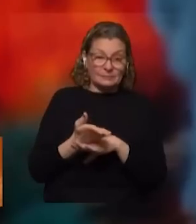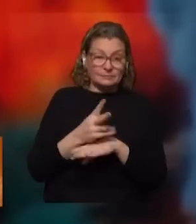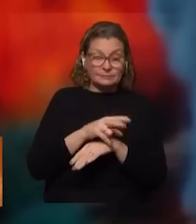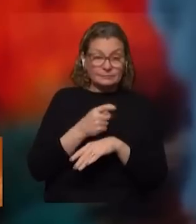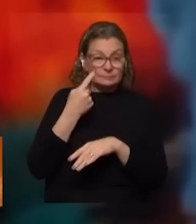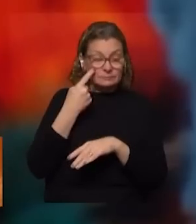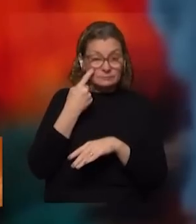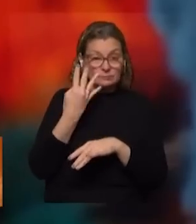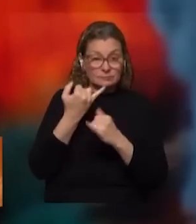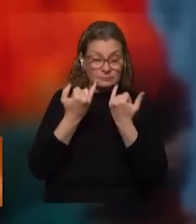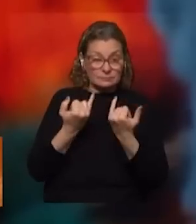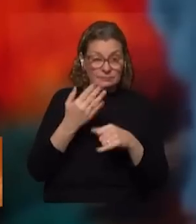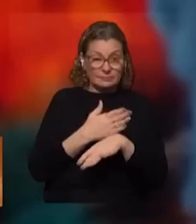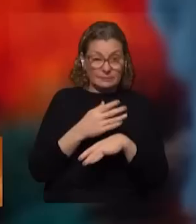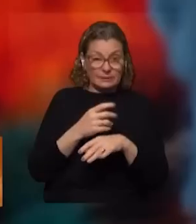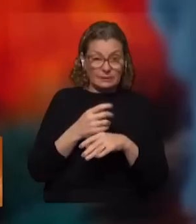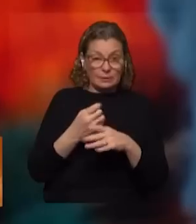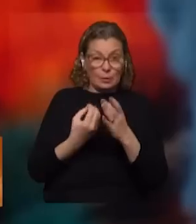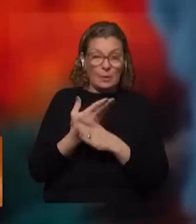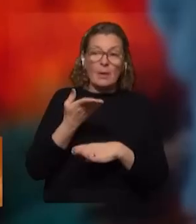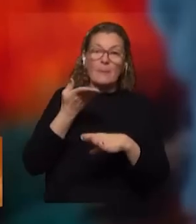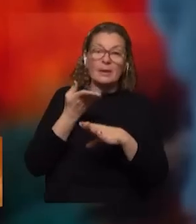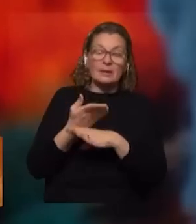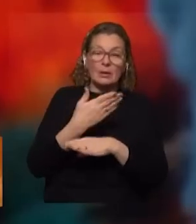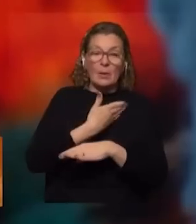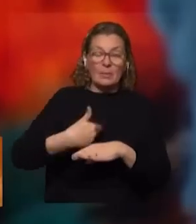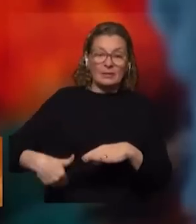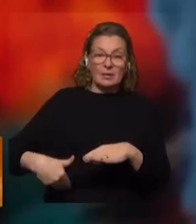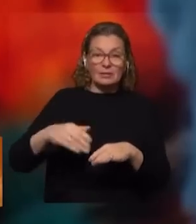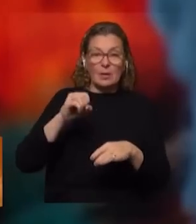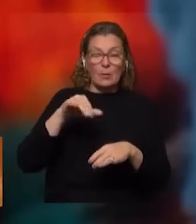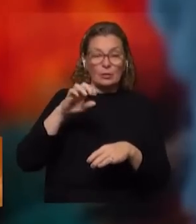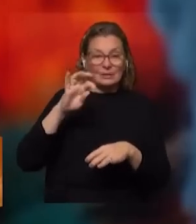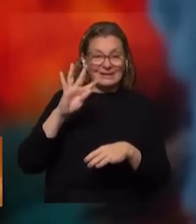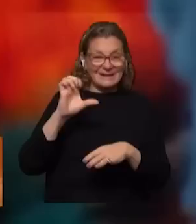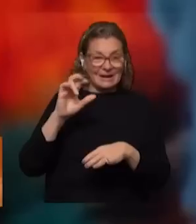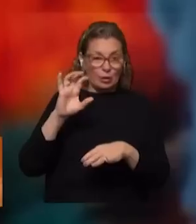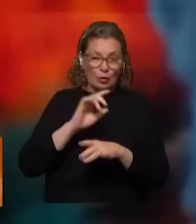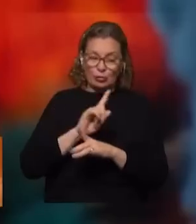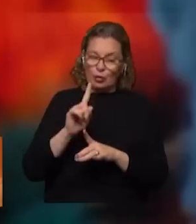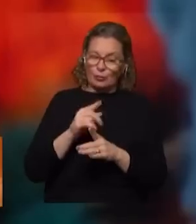como prueba que cuatro días antes le habíamos mandado una nueva solicitud al presidente Montero de ser recibidos. No ocurrió.